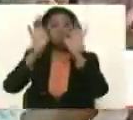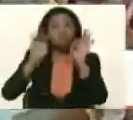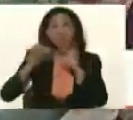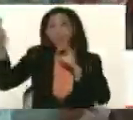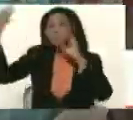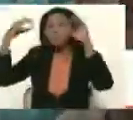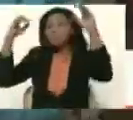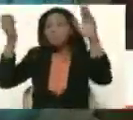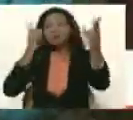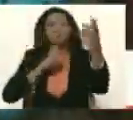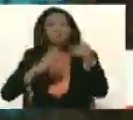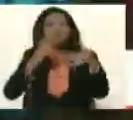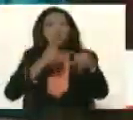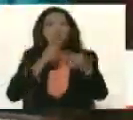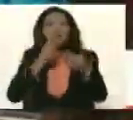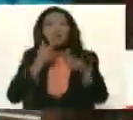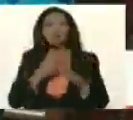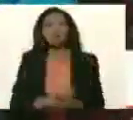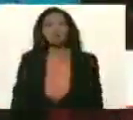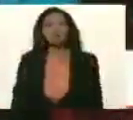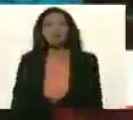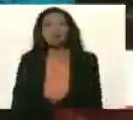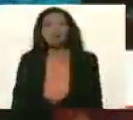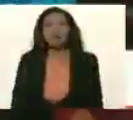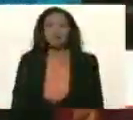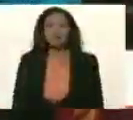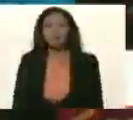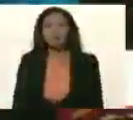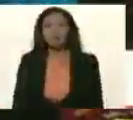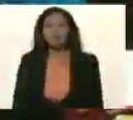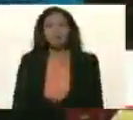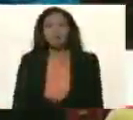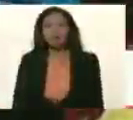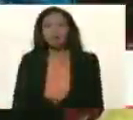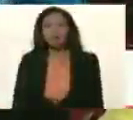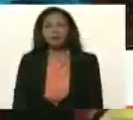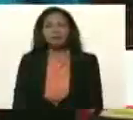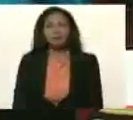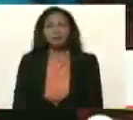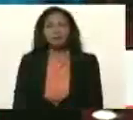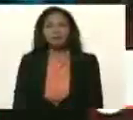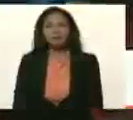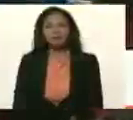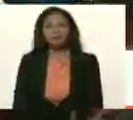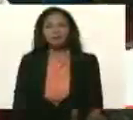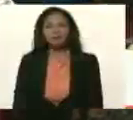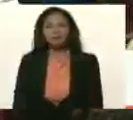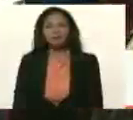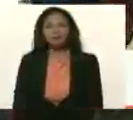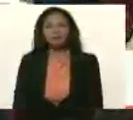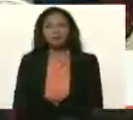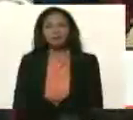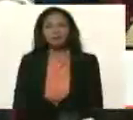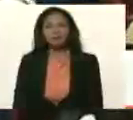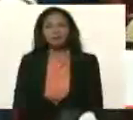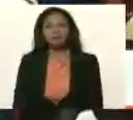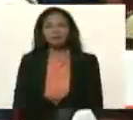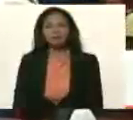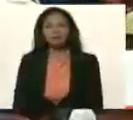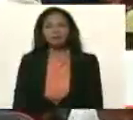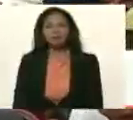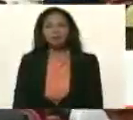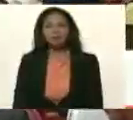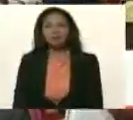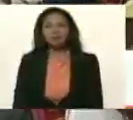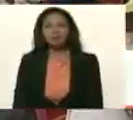iluminados, coloridos, bellos. Navidades bellas para nuestro pueblo. Erika Faría. Bueno, primero que nada,